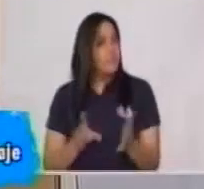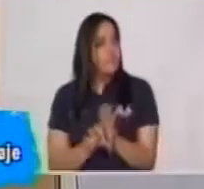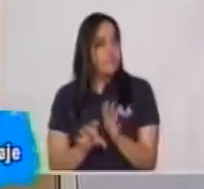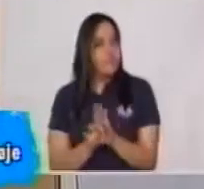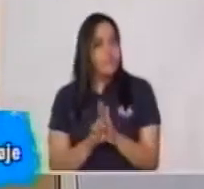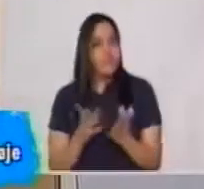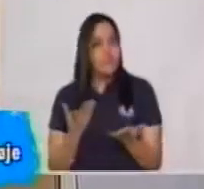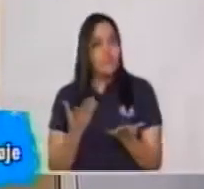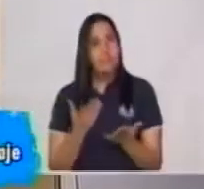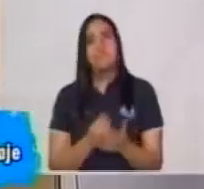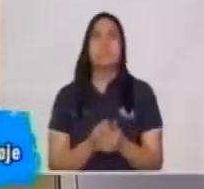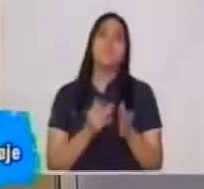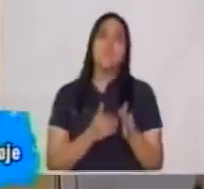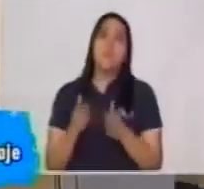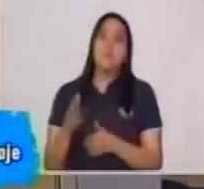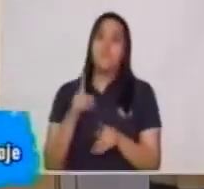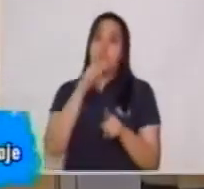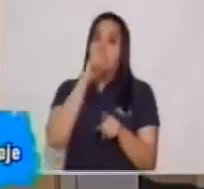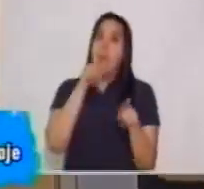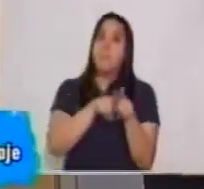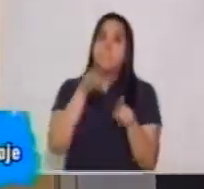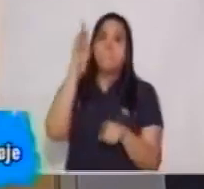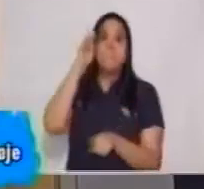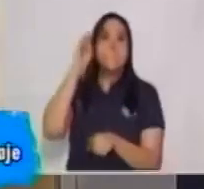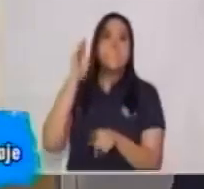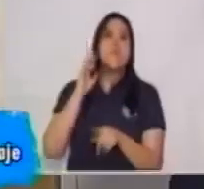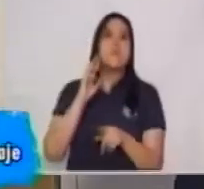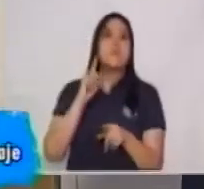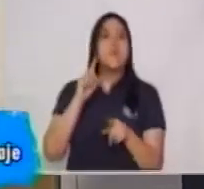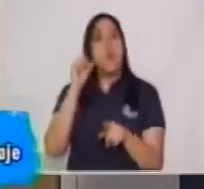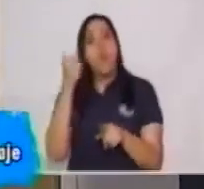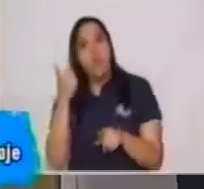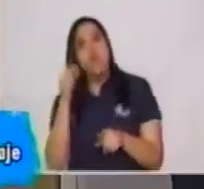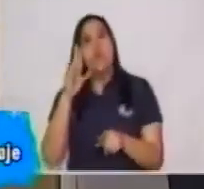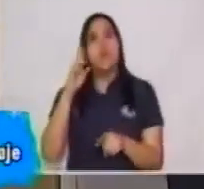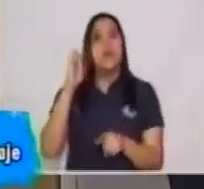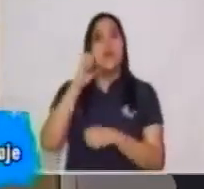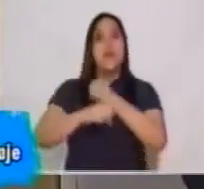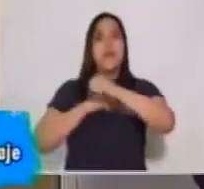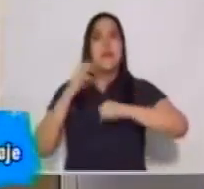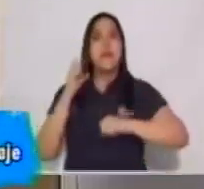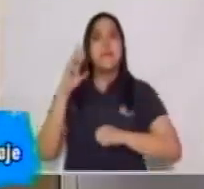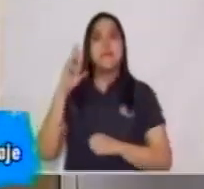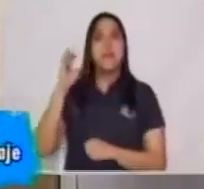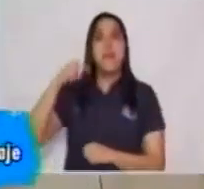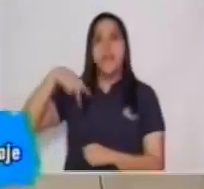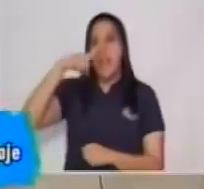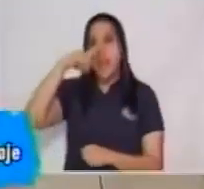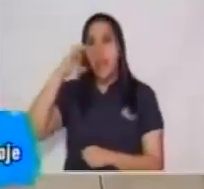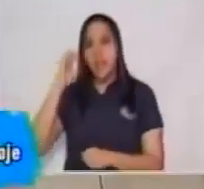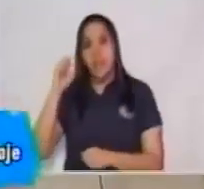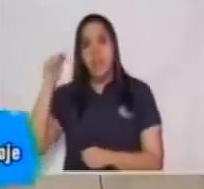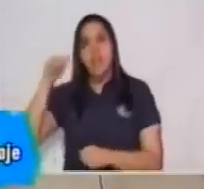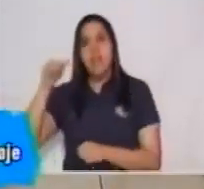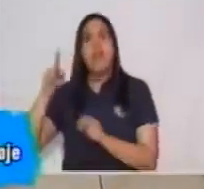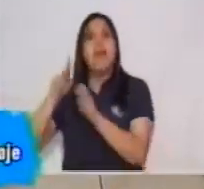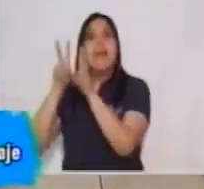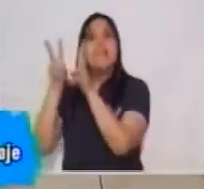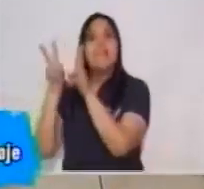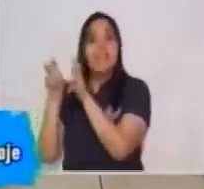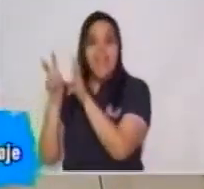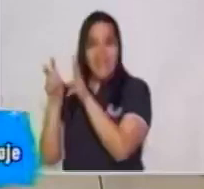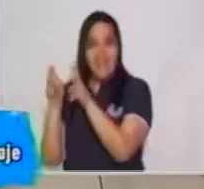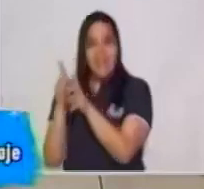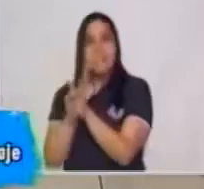Ahora recordemos también, tiene un referente. ¿Qué es el referente? Es aquel objeto o tema del cual se habla